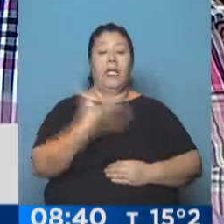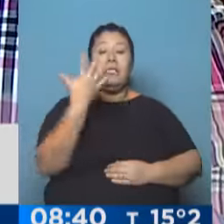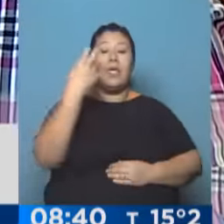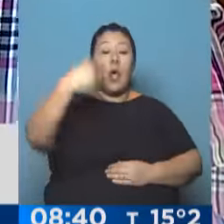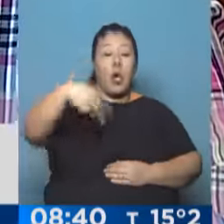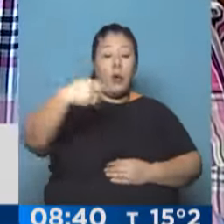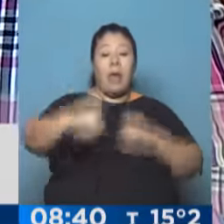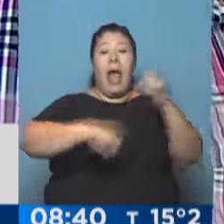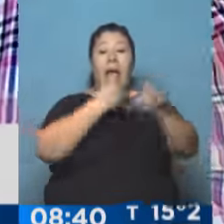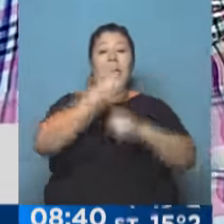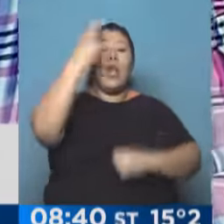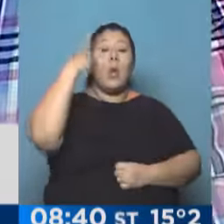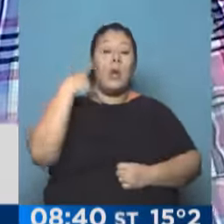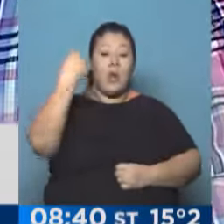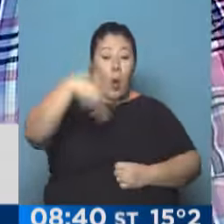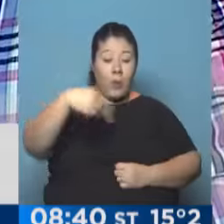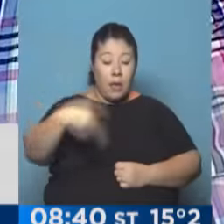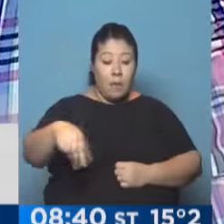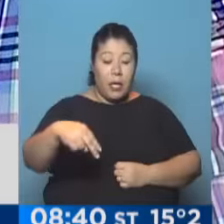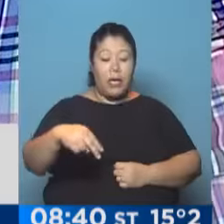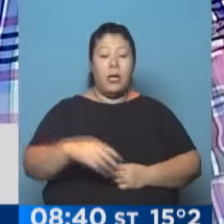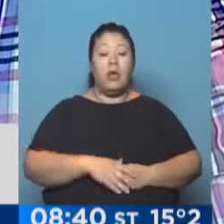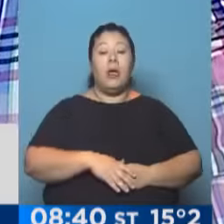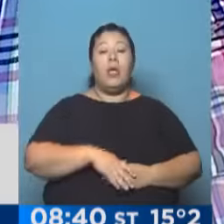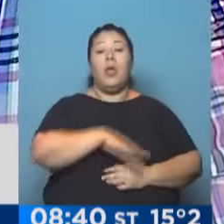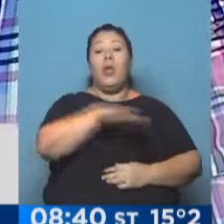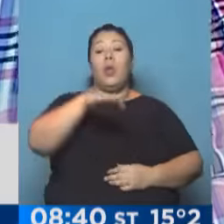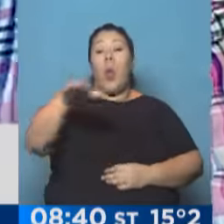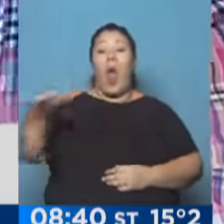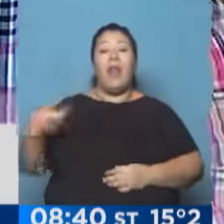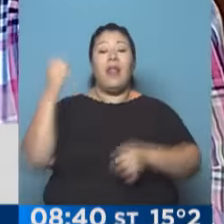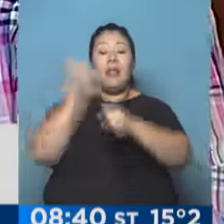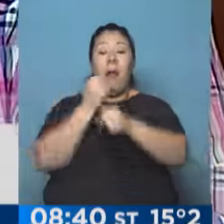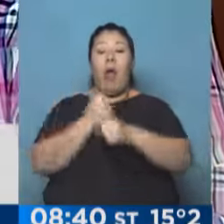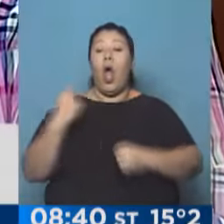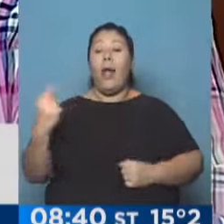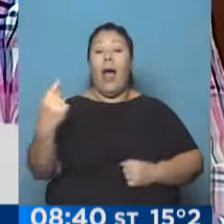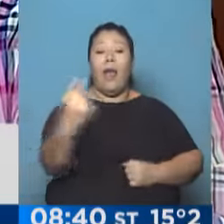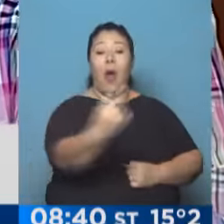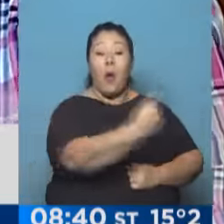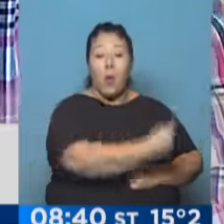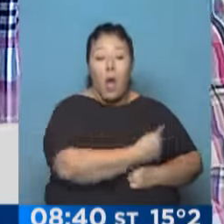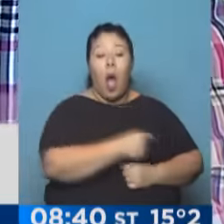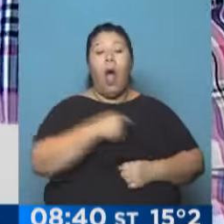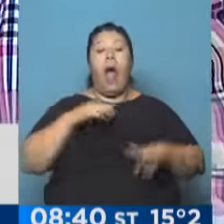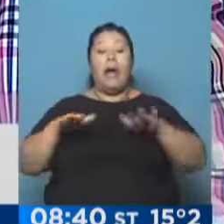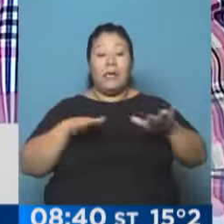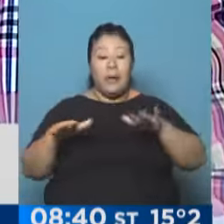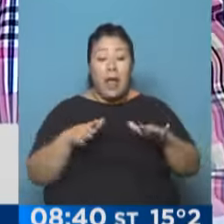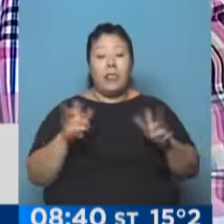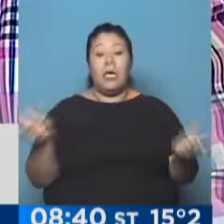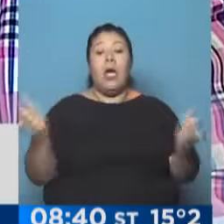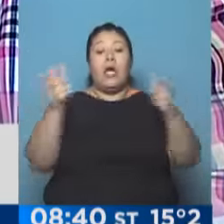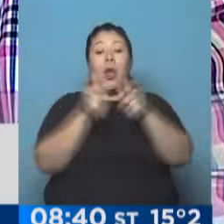a desplegar asambleas en cada uno de los lugares de trabajo de acuerdo a la modalidad de cada una de nuestras actividades para poner